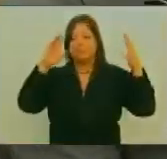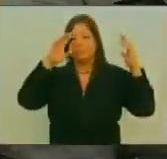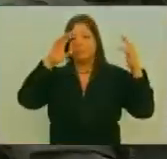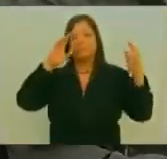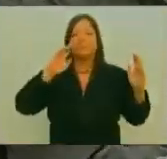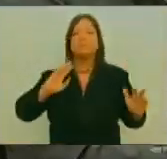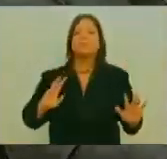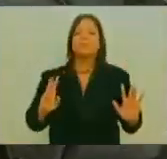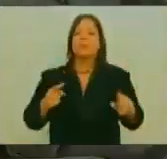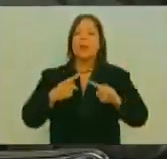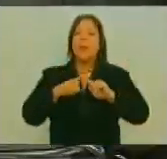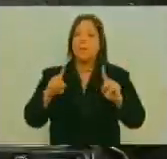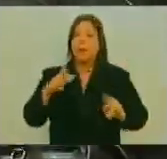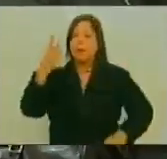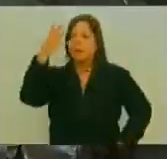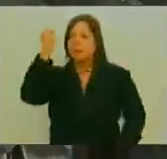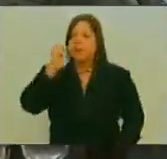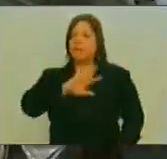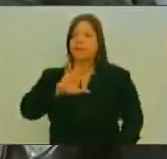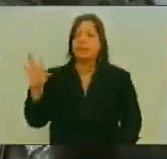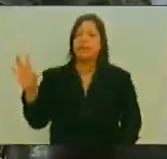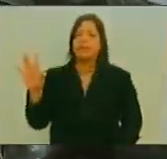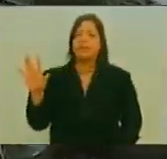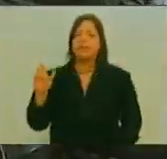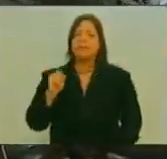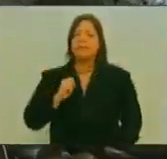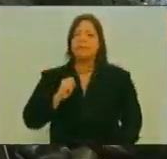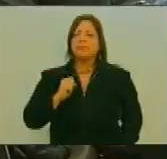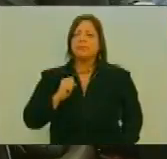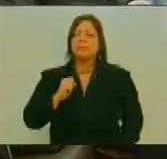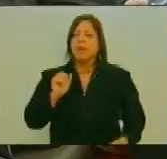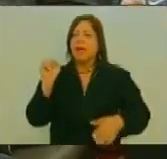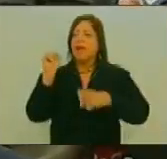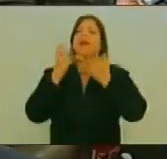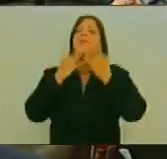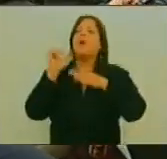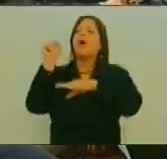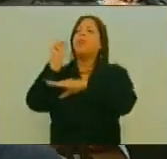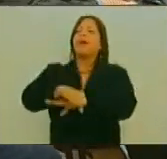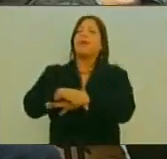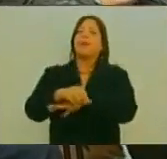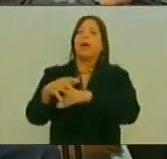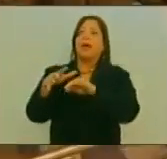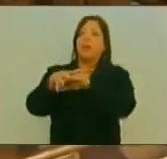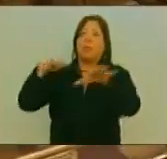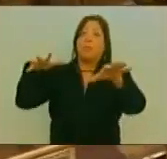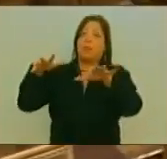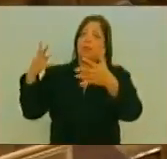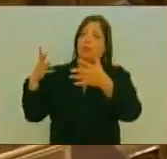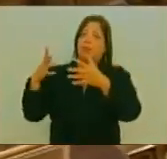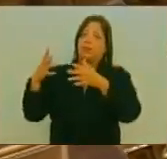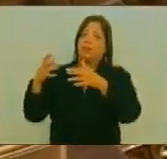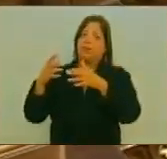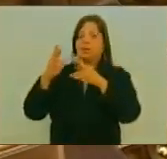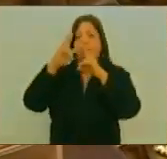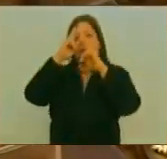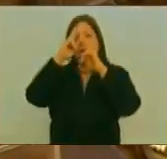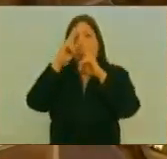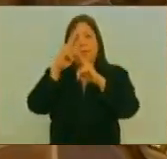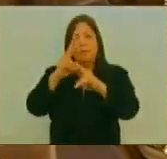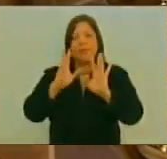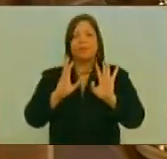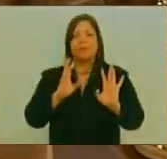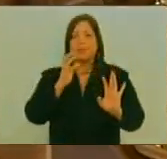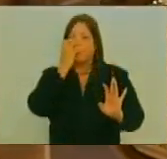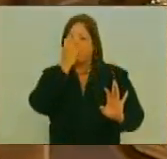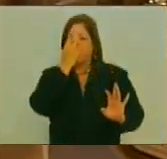Pero en el entendido De que no es derrotar Con todo el respeto De los